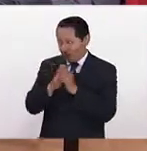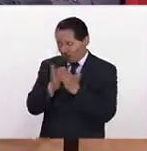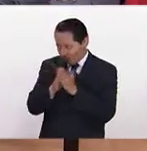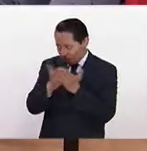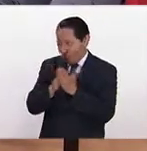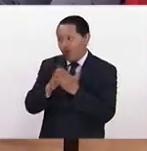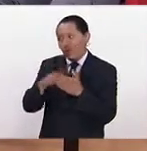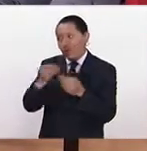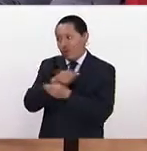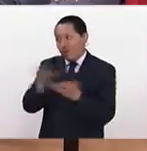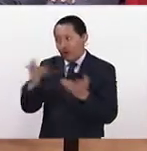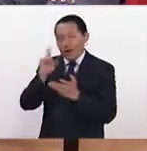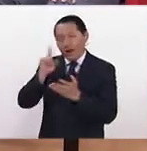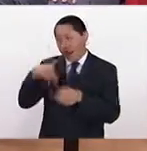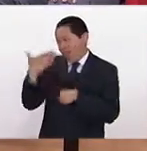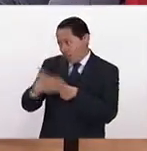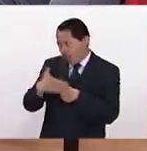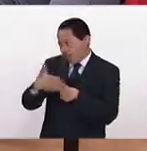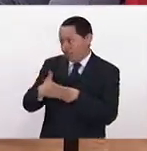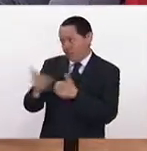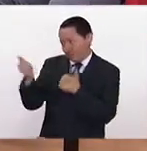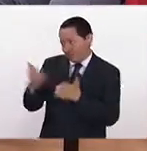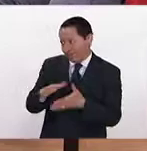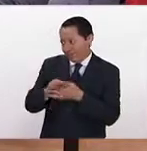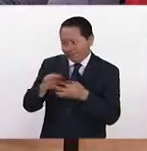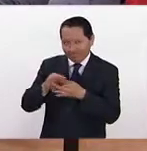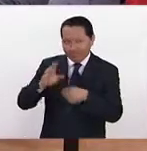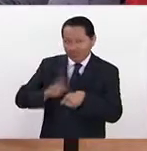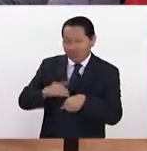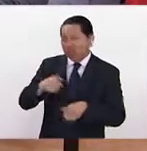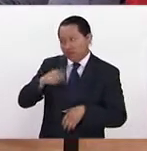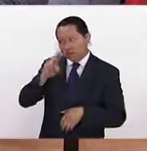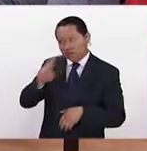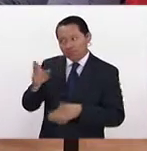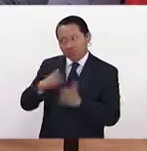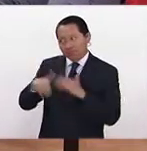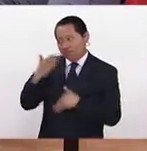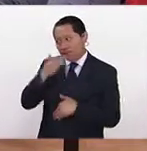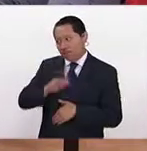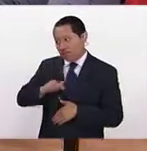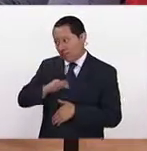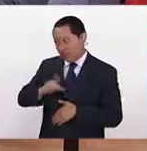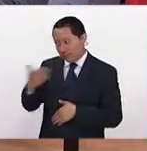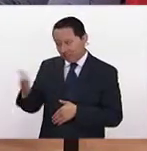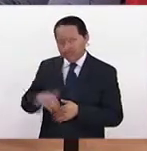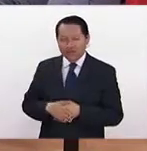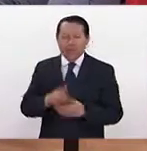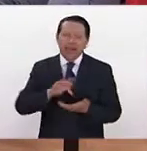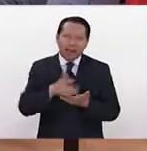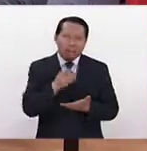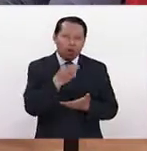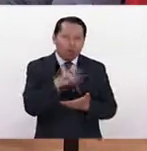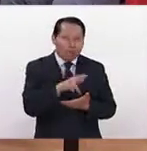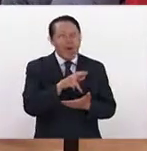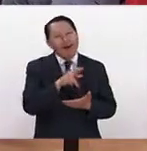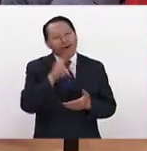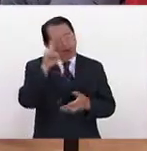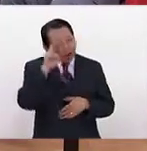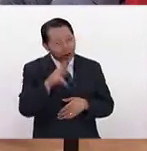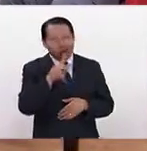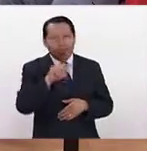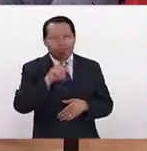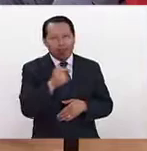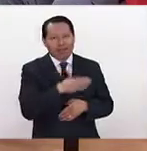presentando, leyendo, en fin, muchas felicidades. visto que ha sido todo un éxito. Felicidades. Muchas gracias, Omar. Hola, Pati, buenos días.